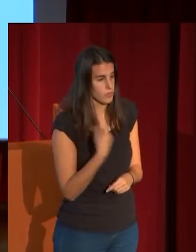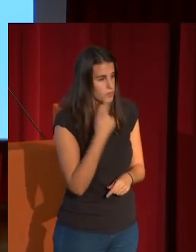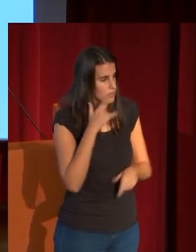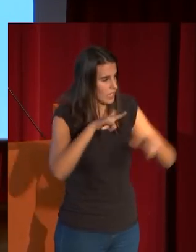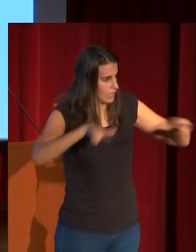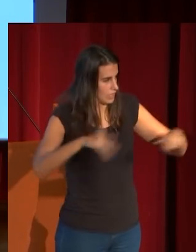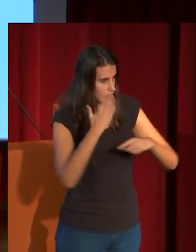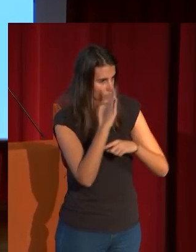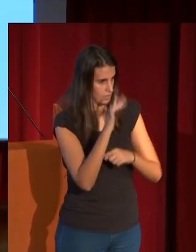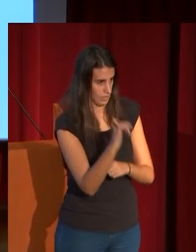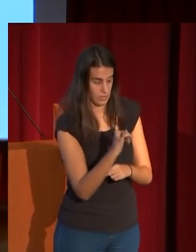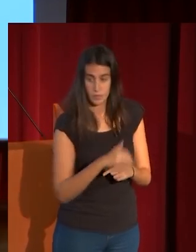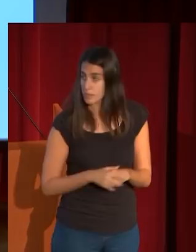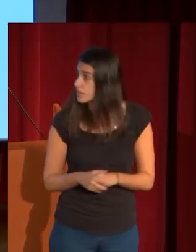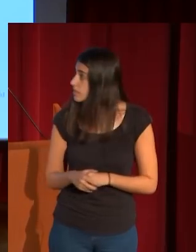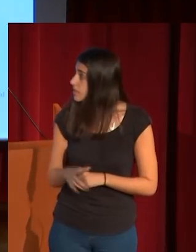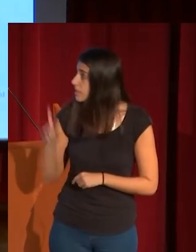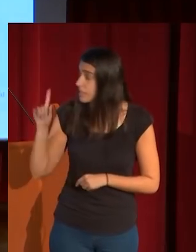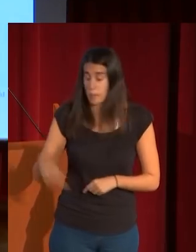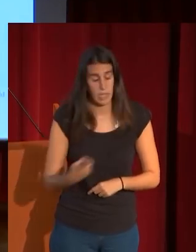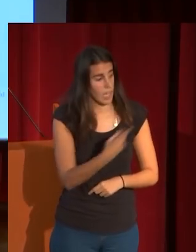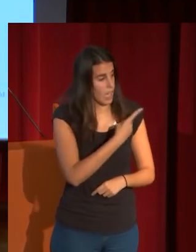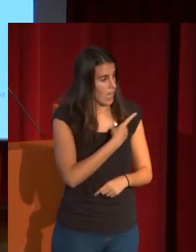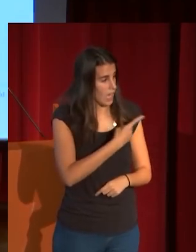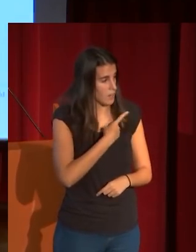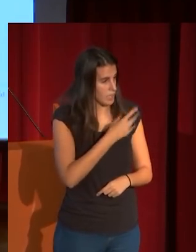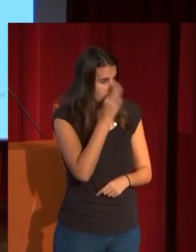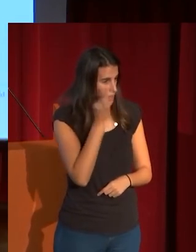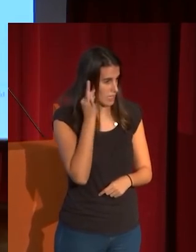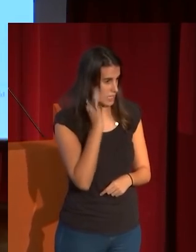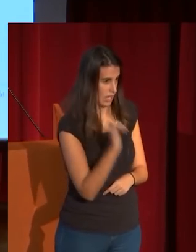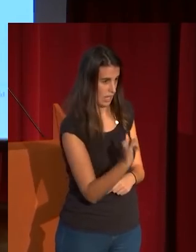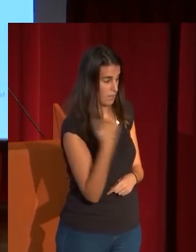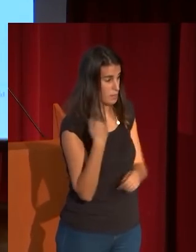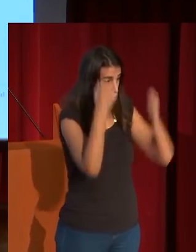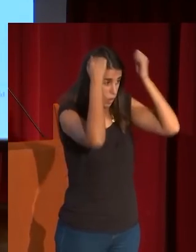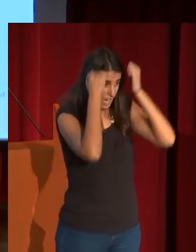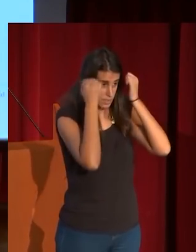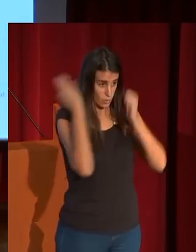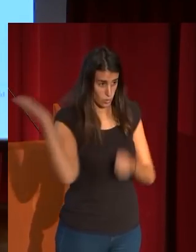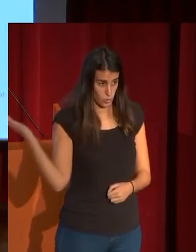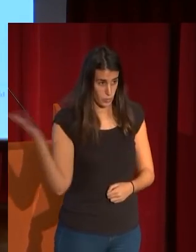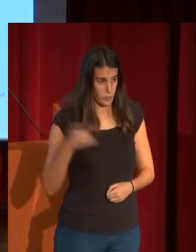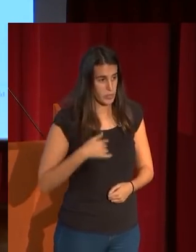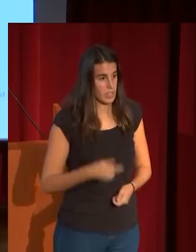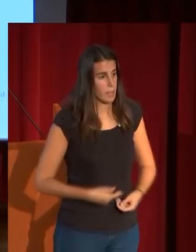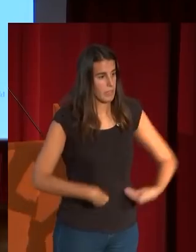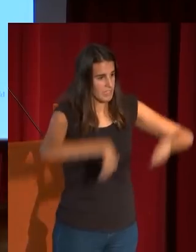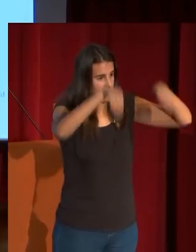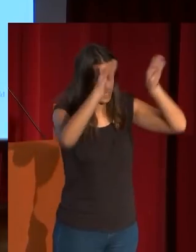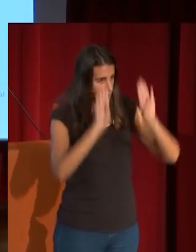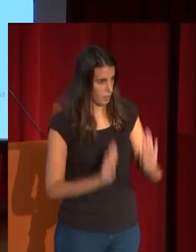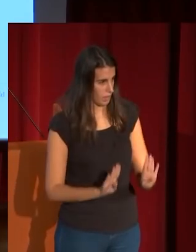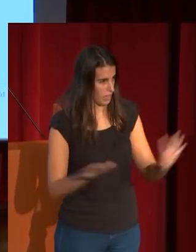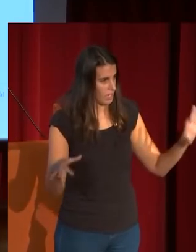tienen también un conjunto de armas persas como este casco y un tapiz los tapices de la